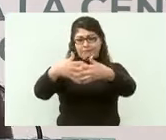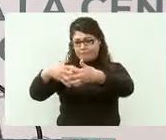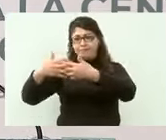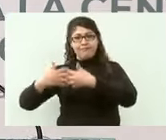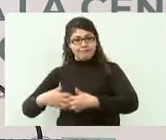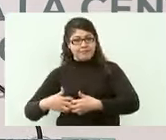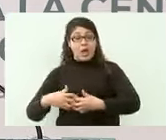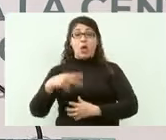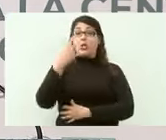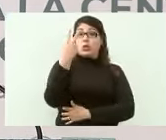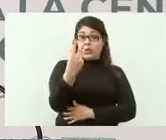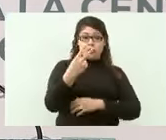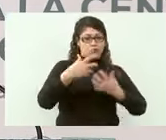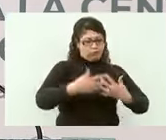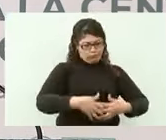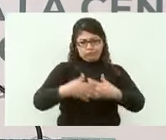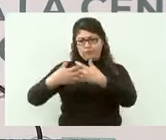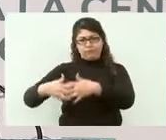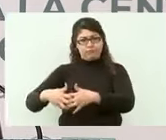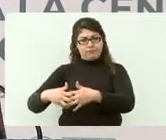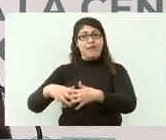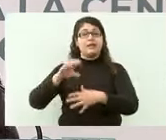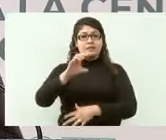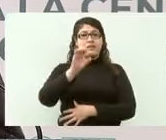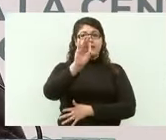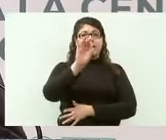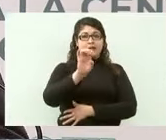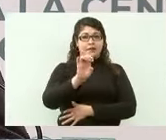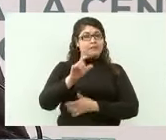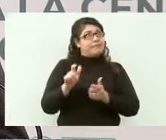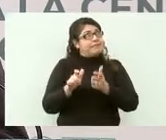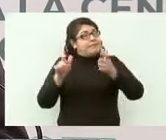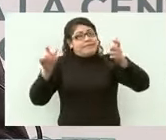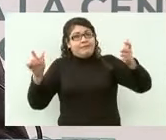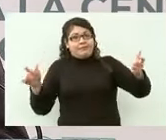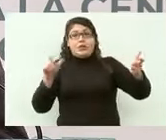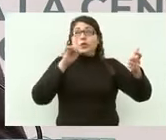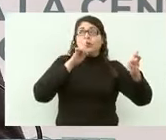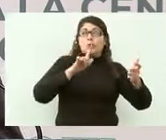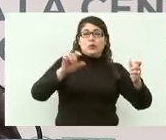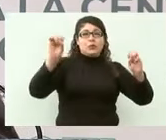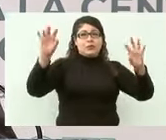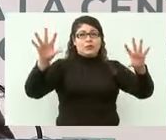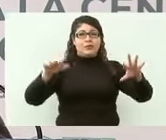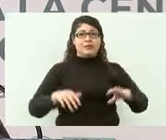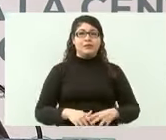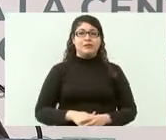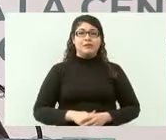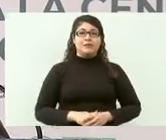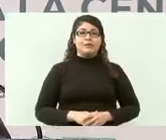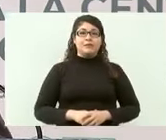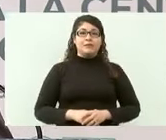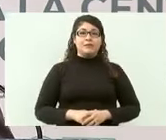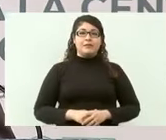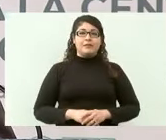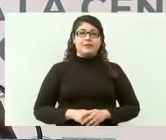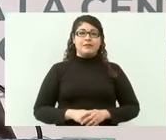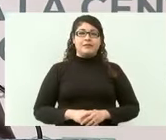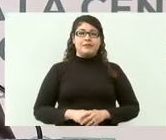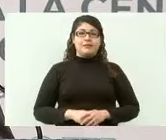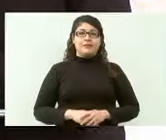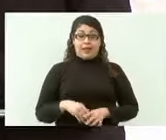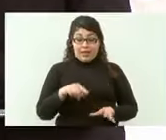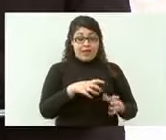plantas de generación de energía a partir del uso del carbón